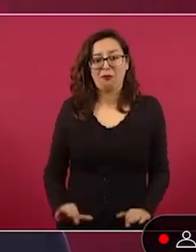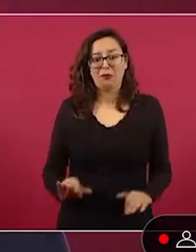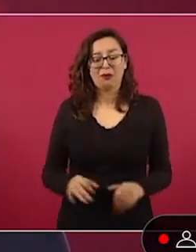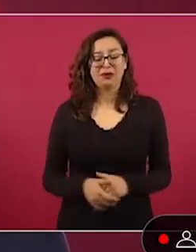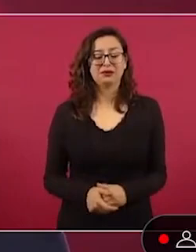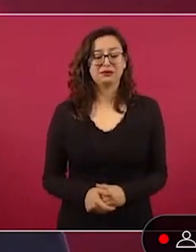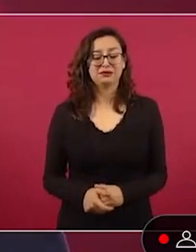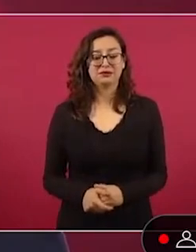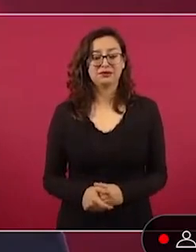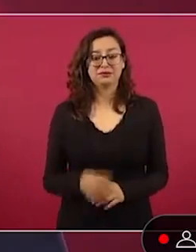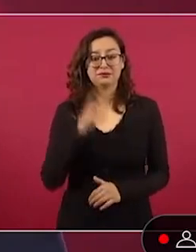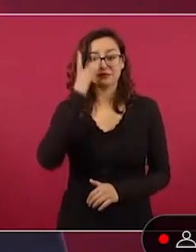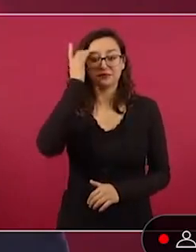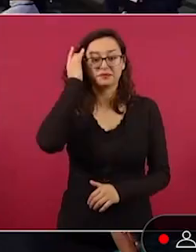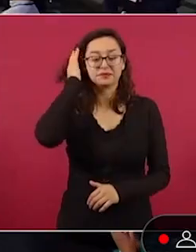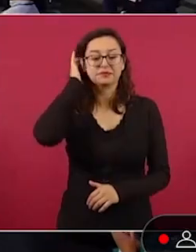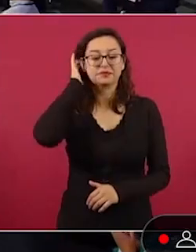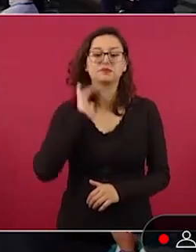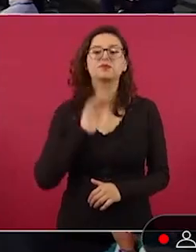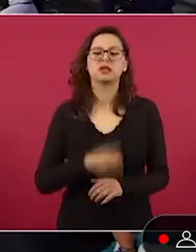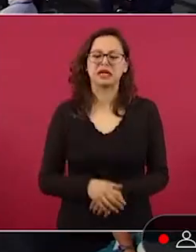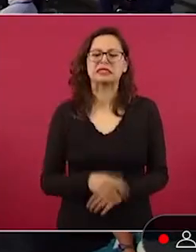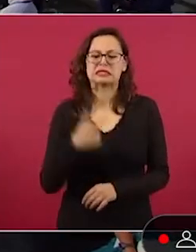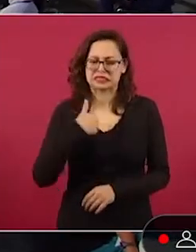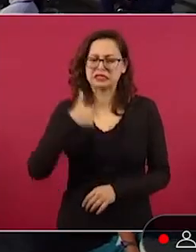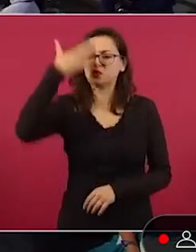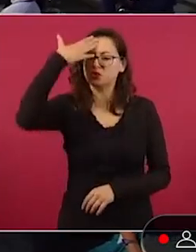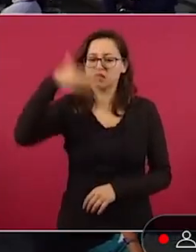he leído el manual de Carreño,